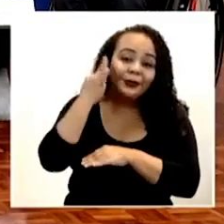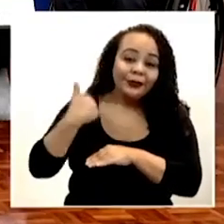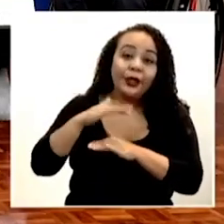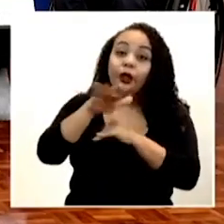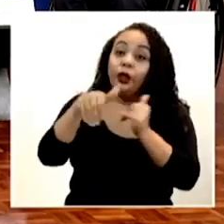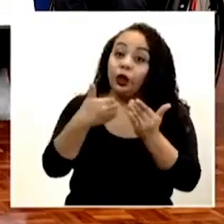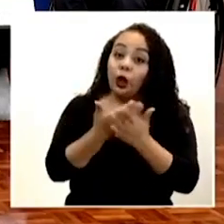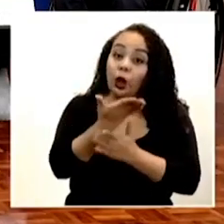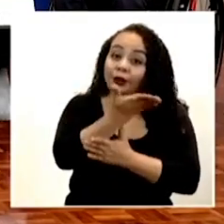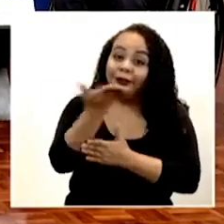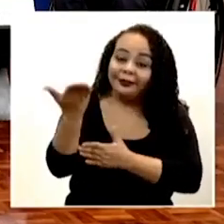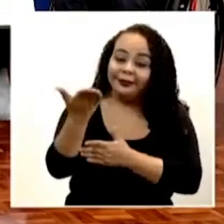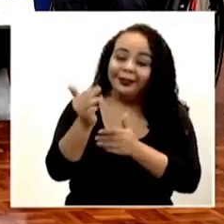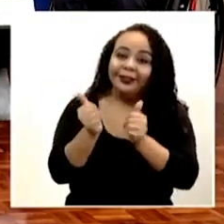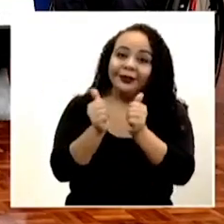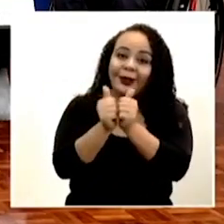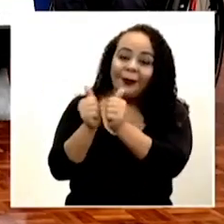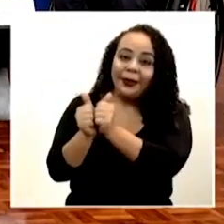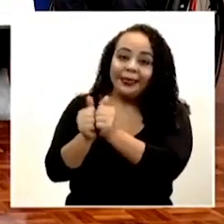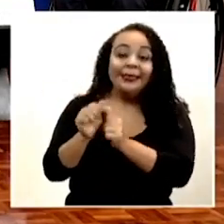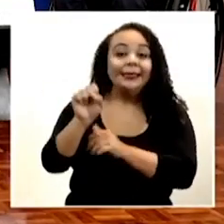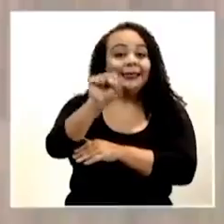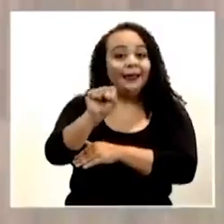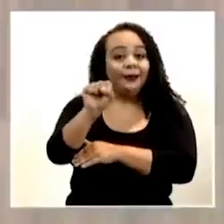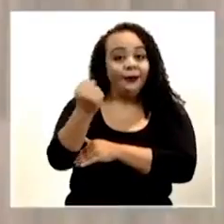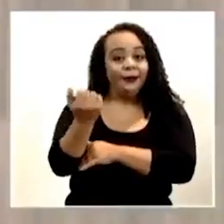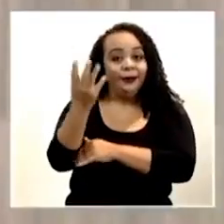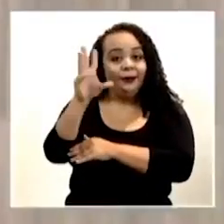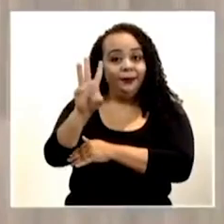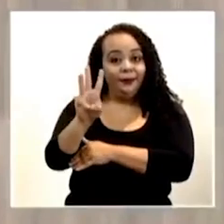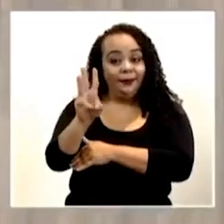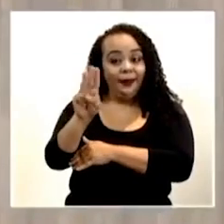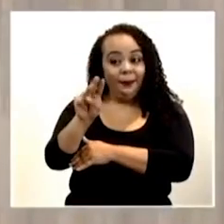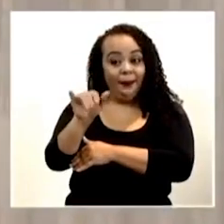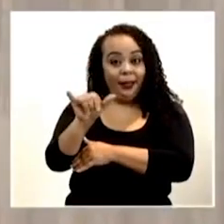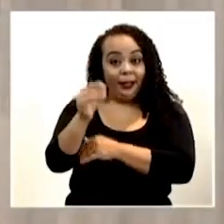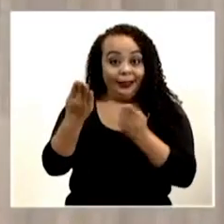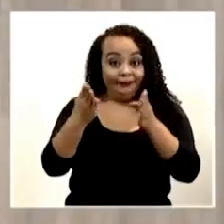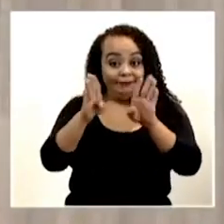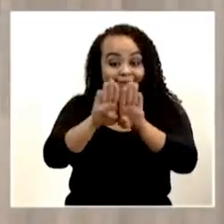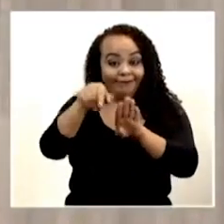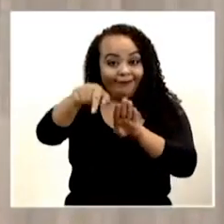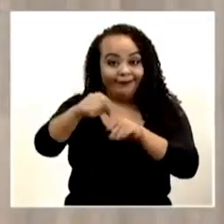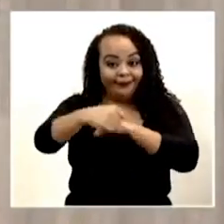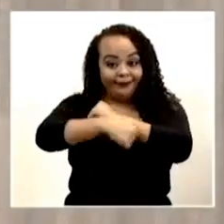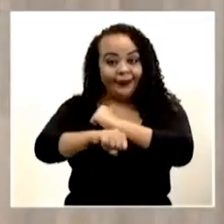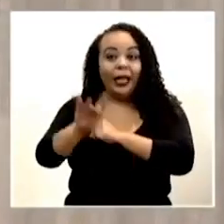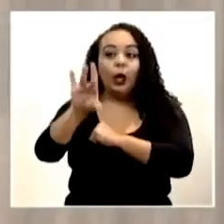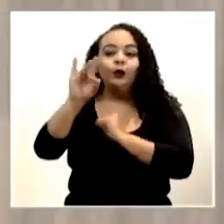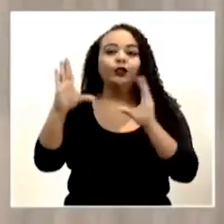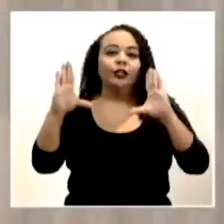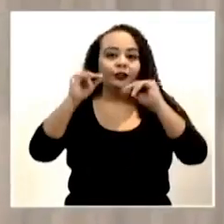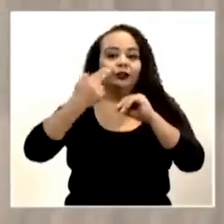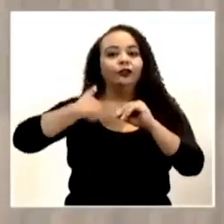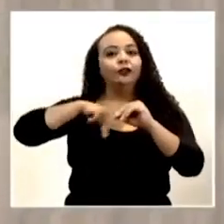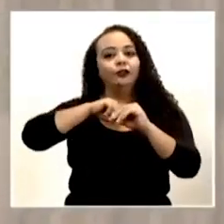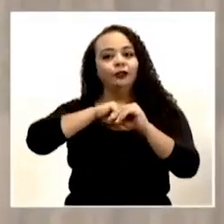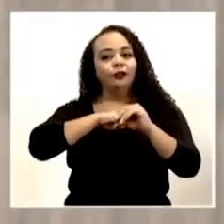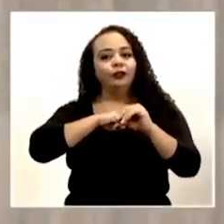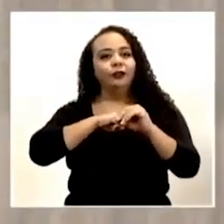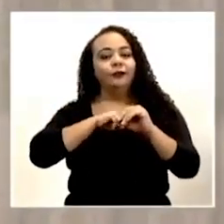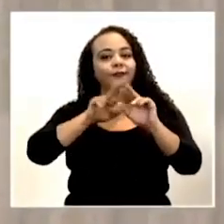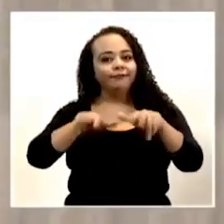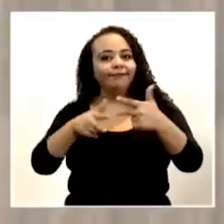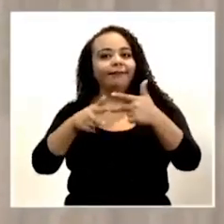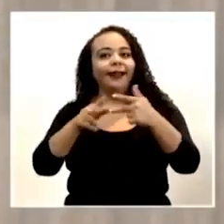y todas a que nos acompañen el sábado 16 al cierre de esta campaña. A las ocho de la noche lo vamos a transmitir de